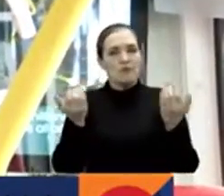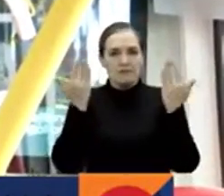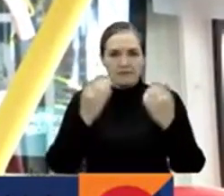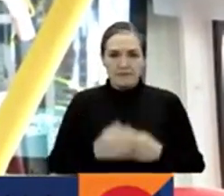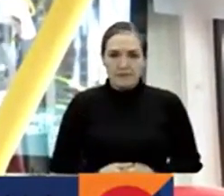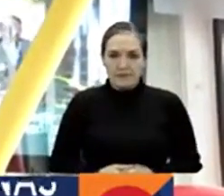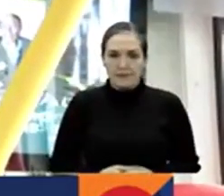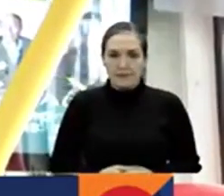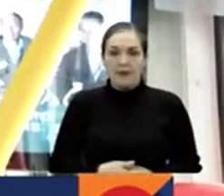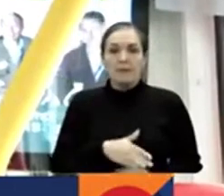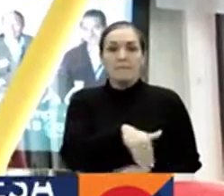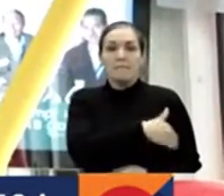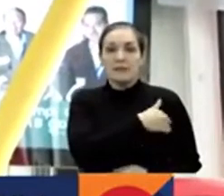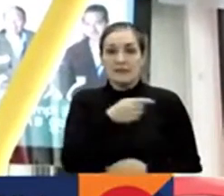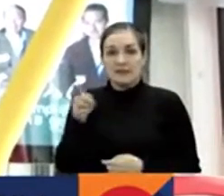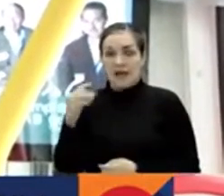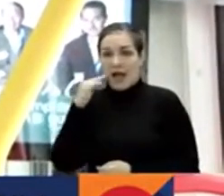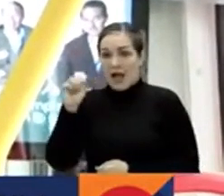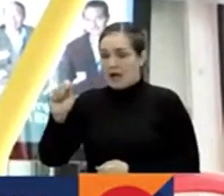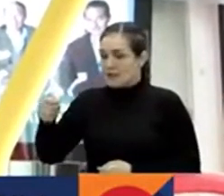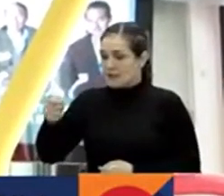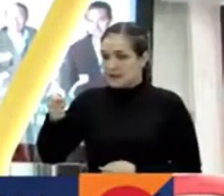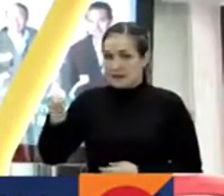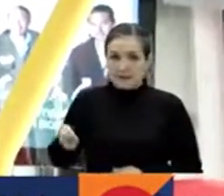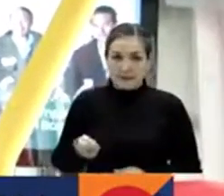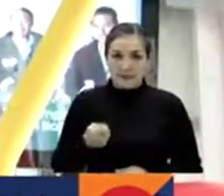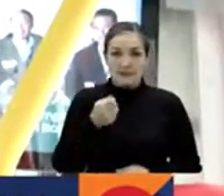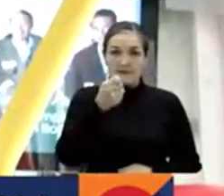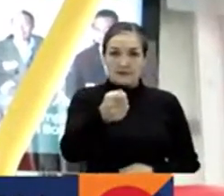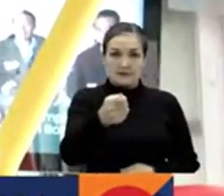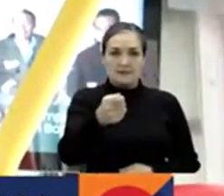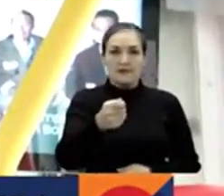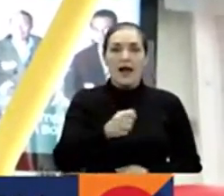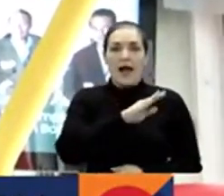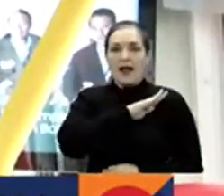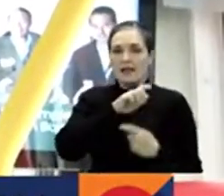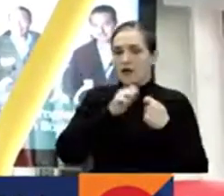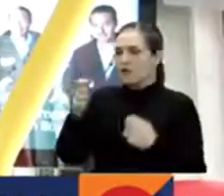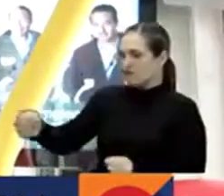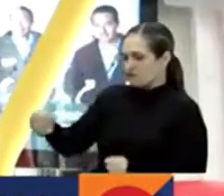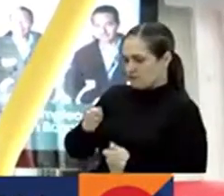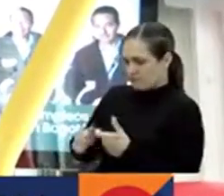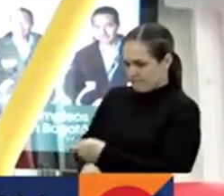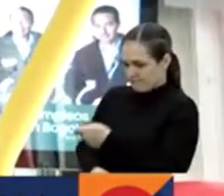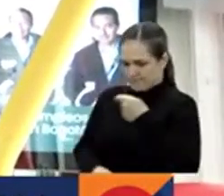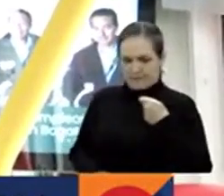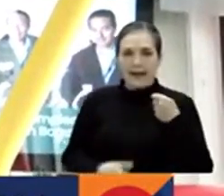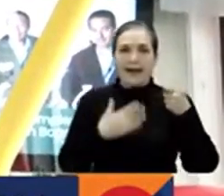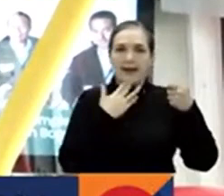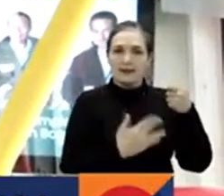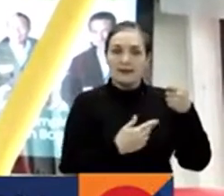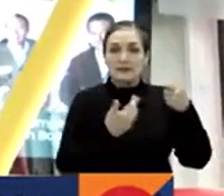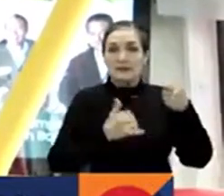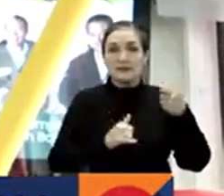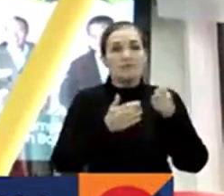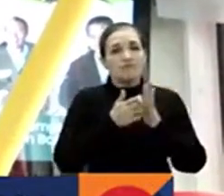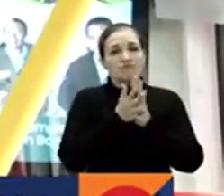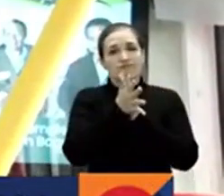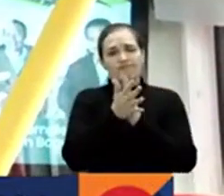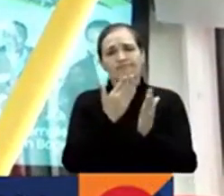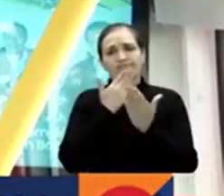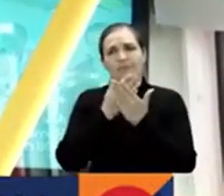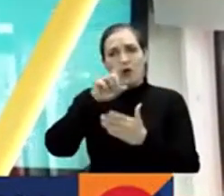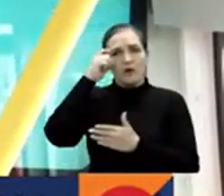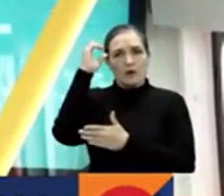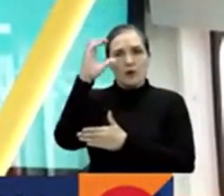La ministra le entregó las llaves de este bus directamente a la alcaldesa mayor de Bogotá, quien envió un mensaje al gobierno nacional. Primero, el agradecimiento y